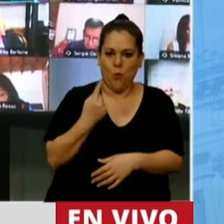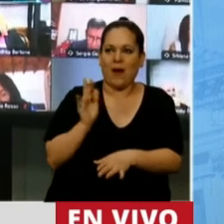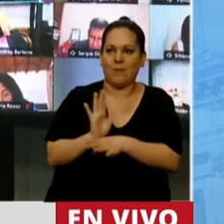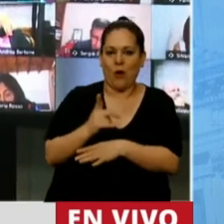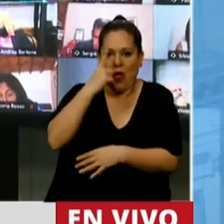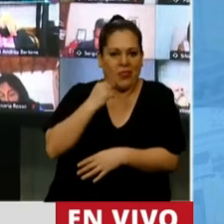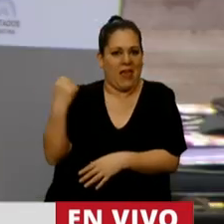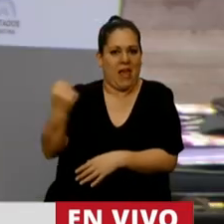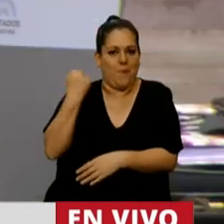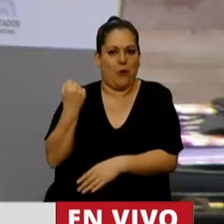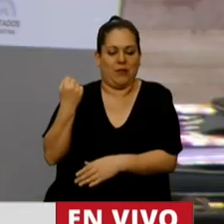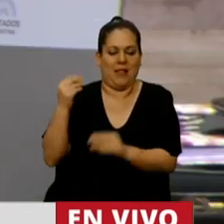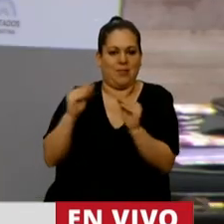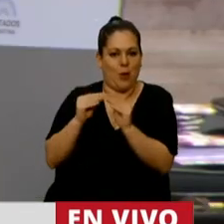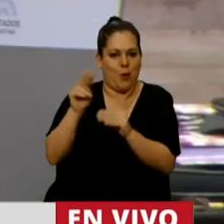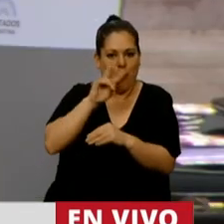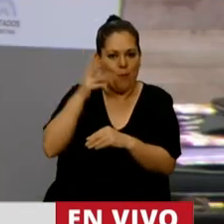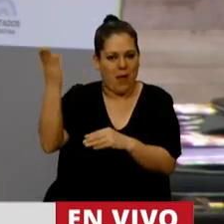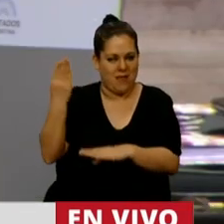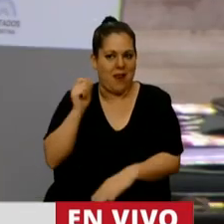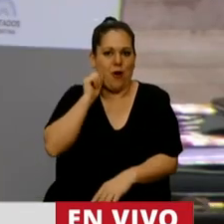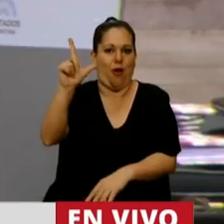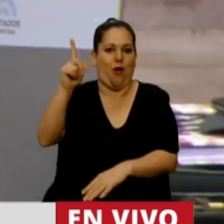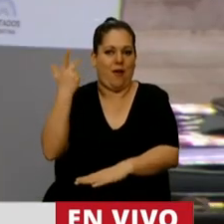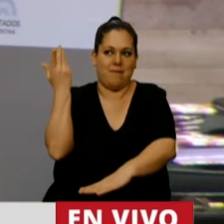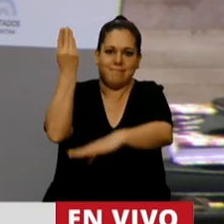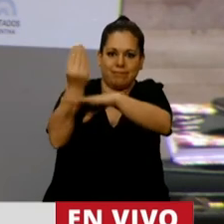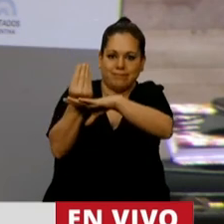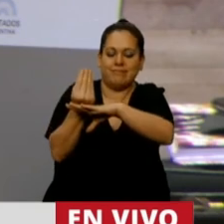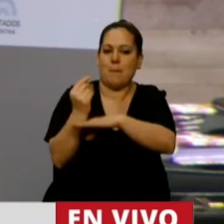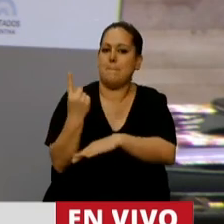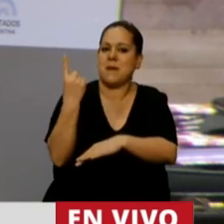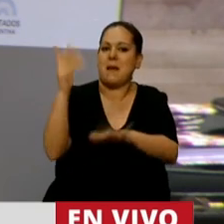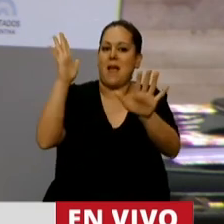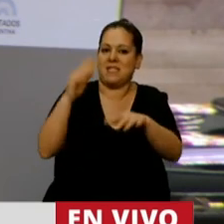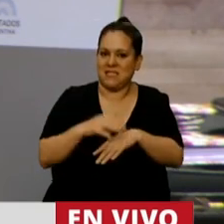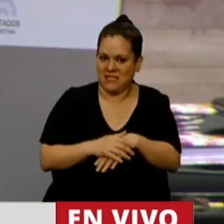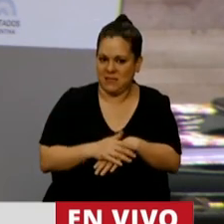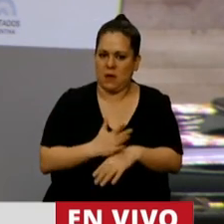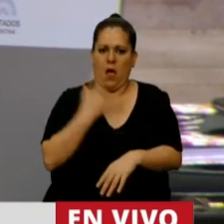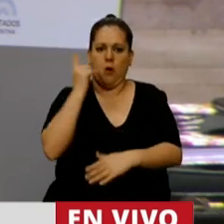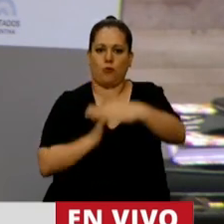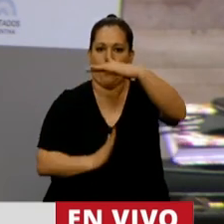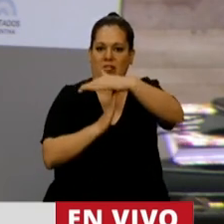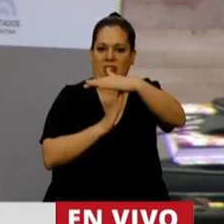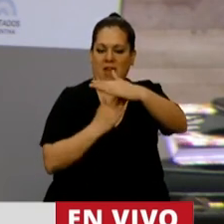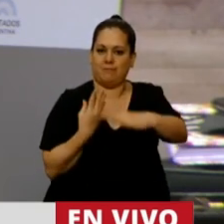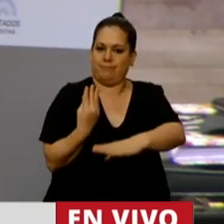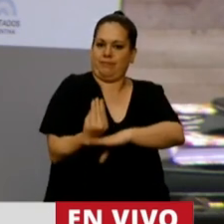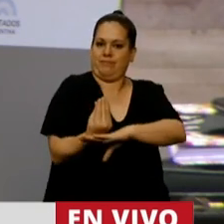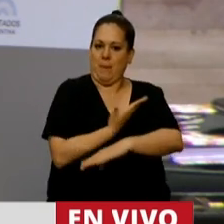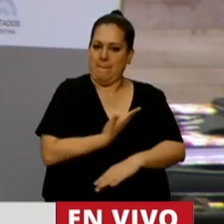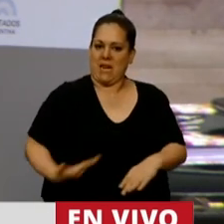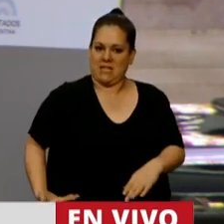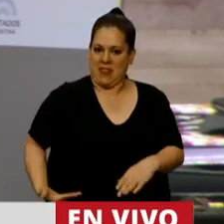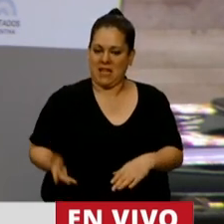en ese sentido, una compañera que logra esa primera autoridad, esa primera función que tiene que